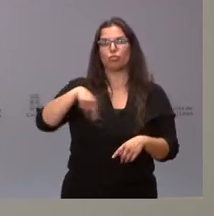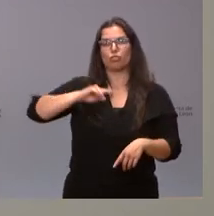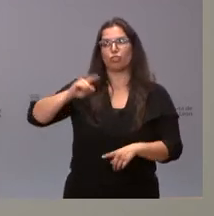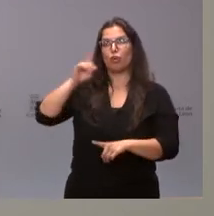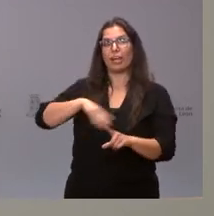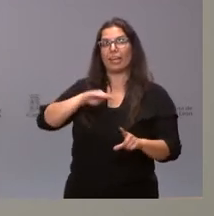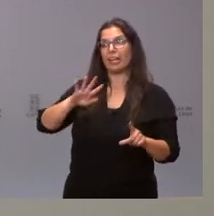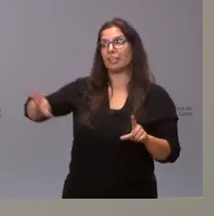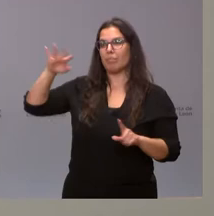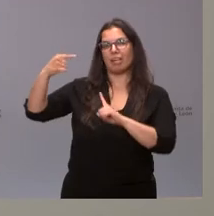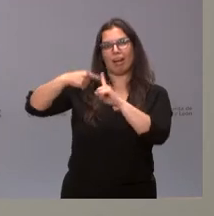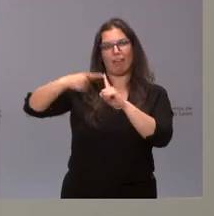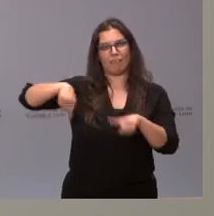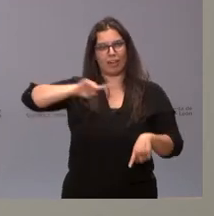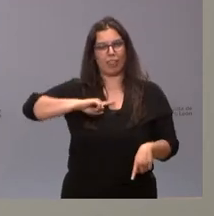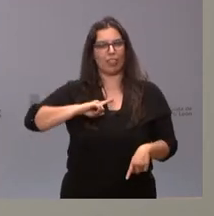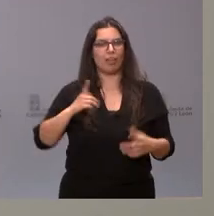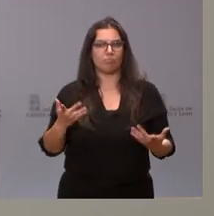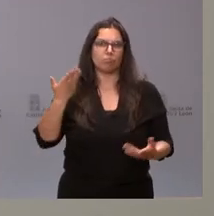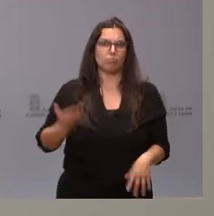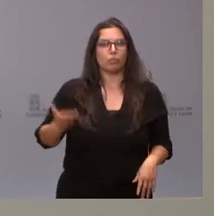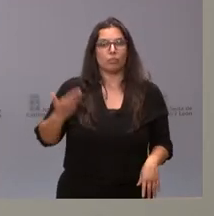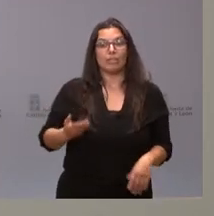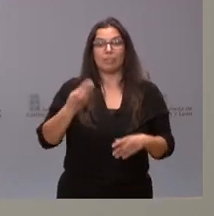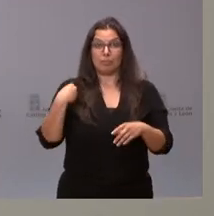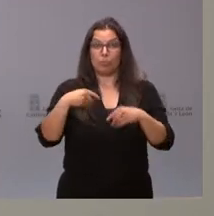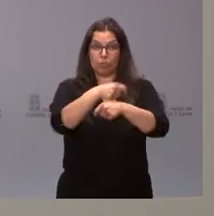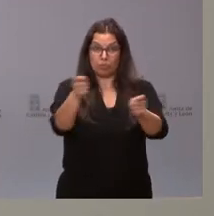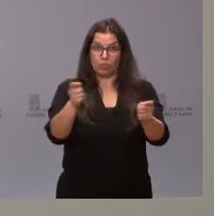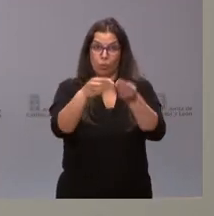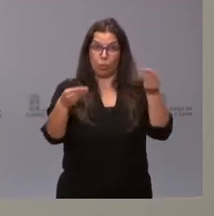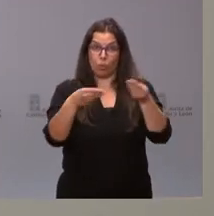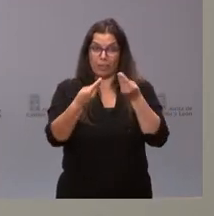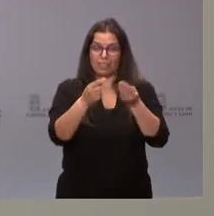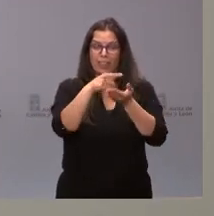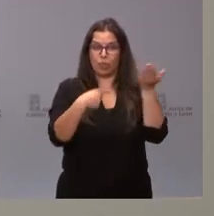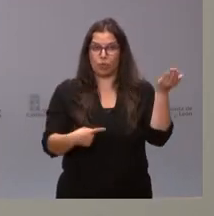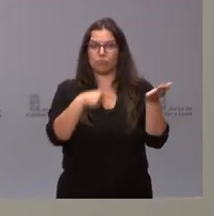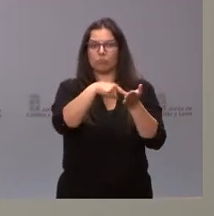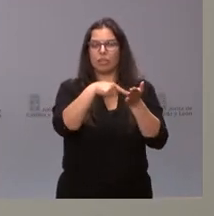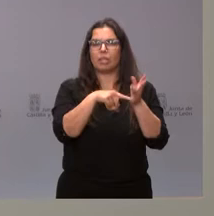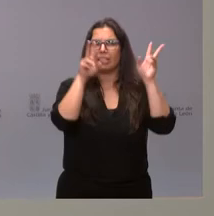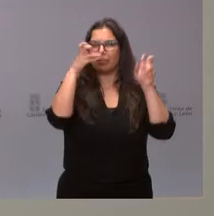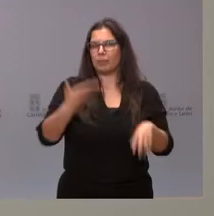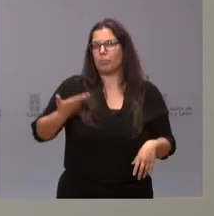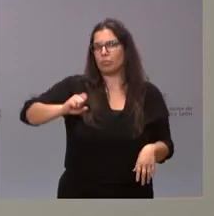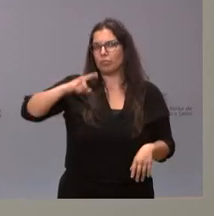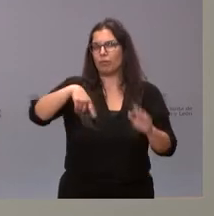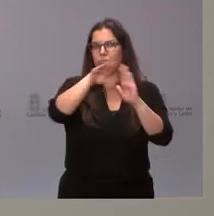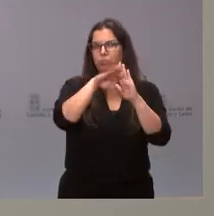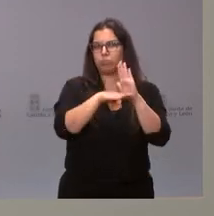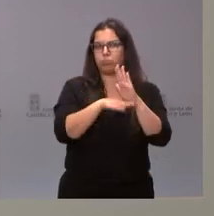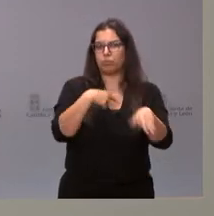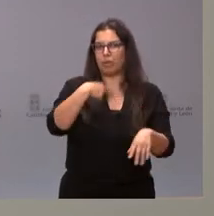es algo especialmente importante. Tienen ustedes en la documentación que les ha sido emitida los aspectos más relevantes a la anualidad